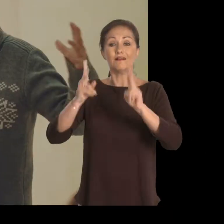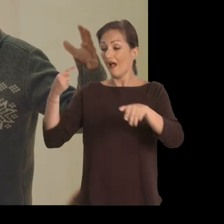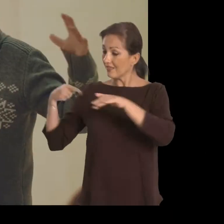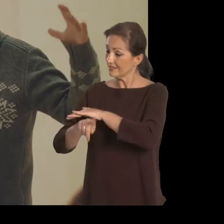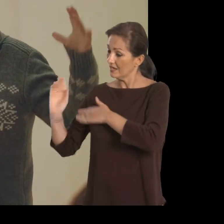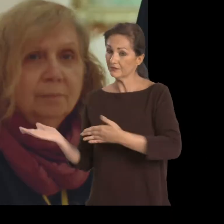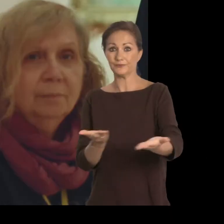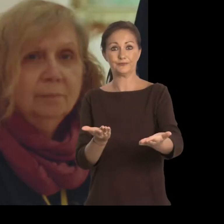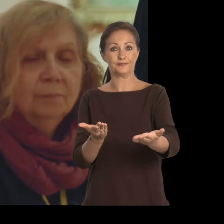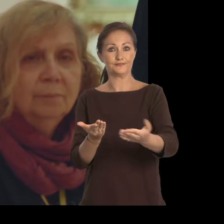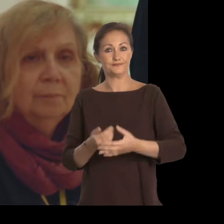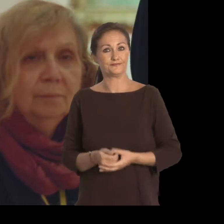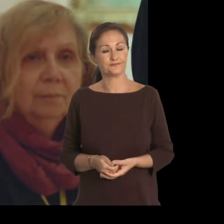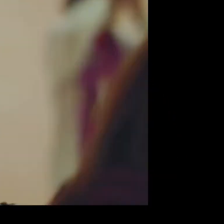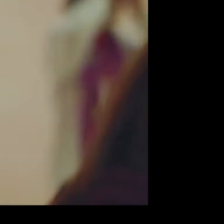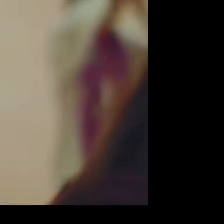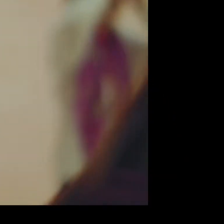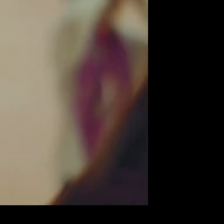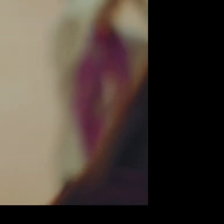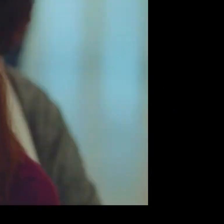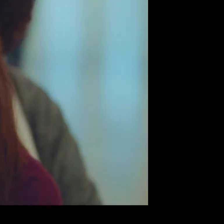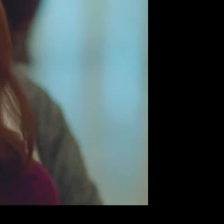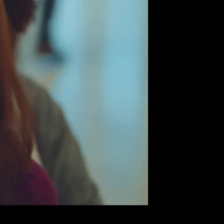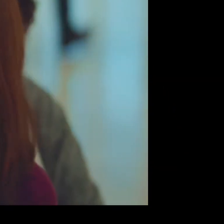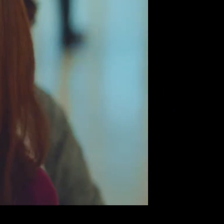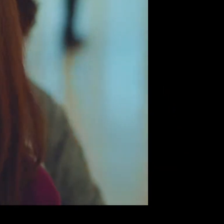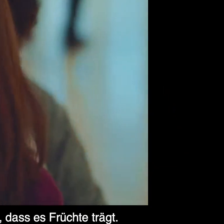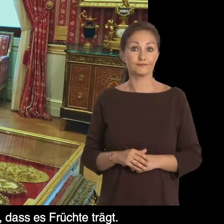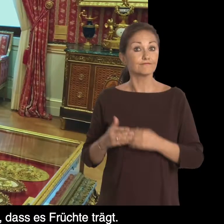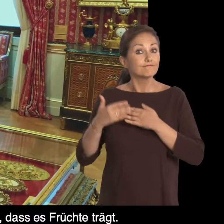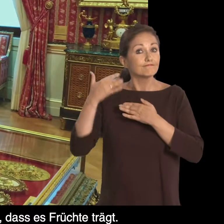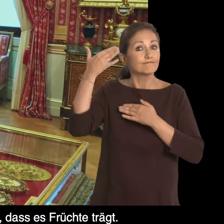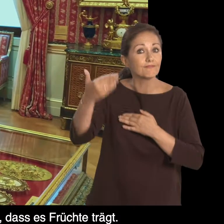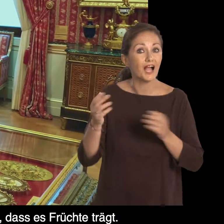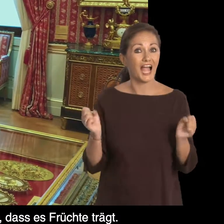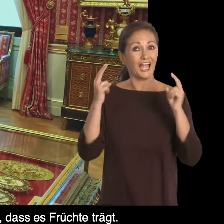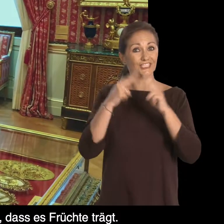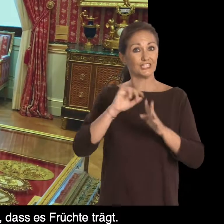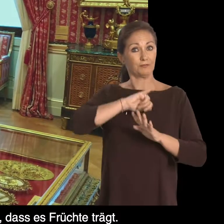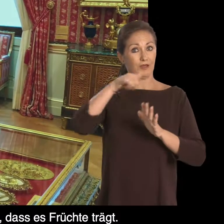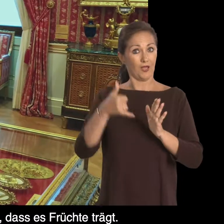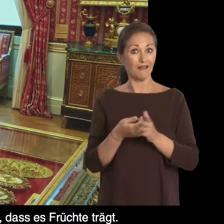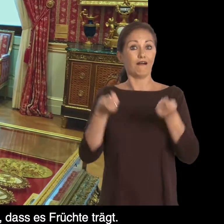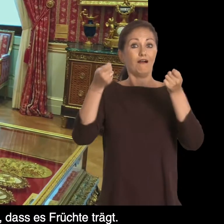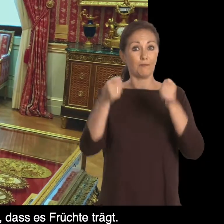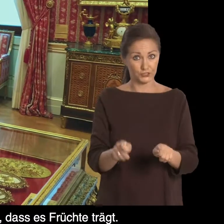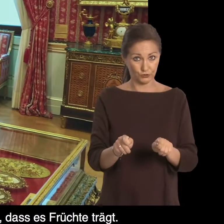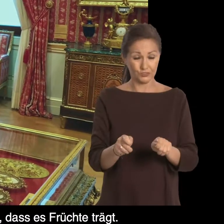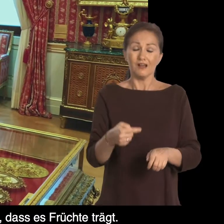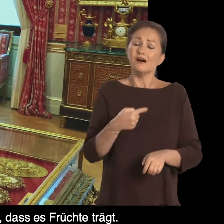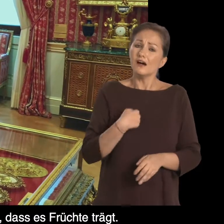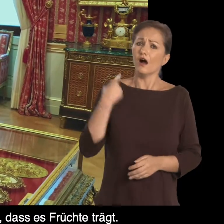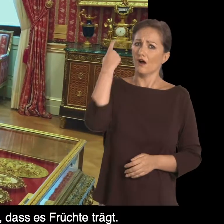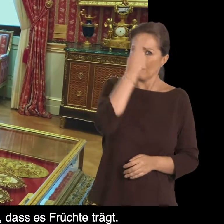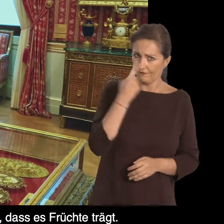camino de abrir a nuevos públicos el museo. Y también quiero decir que cuando el proyecto terminó, espero que algo